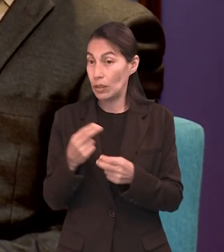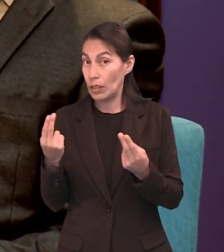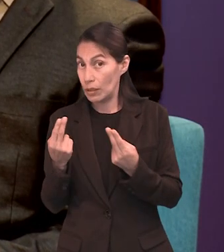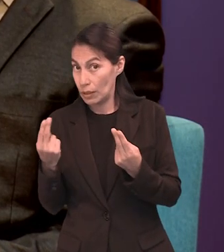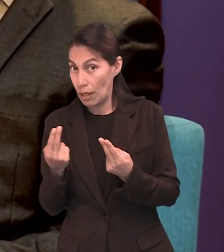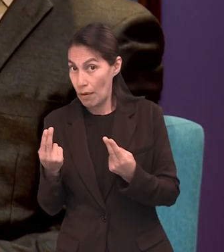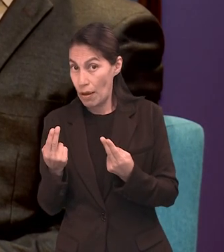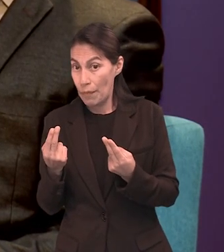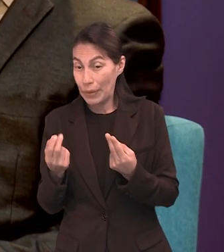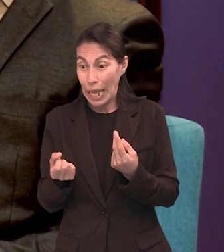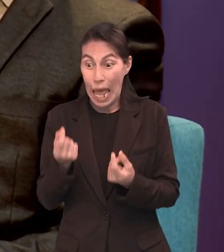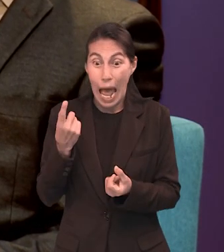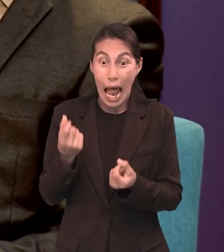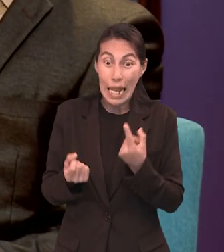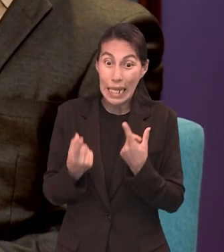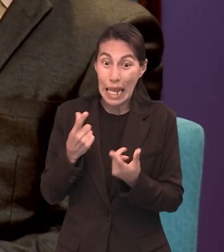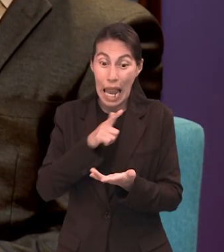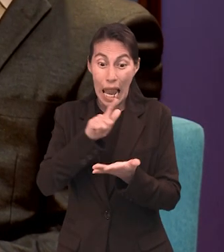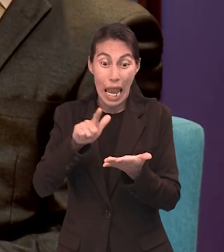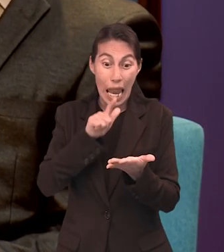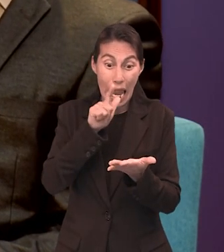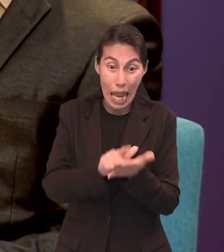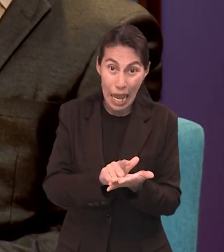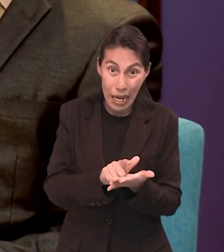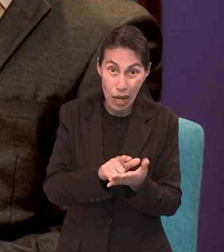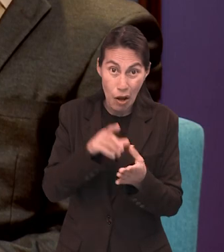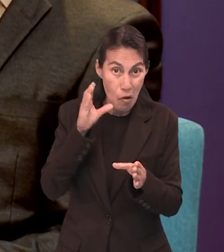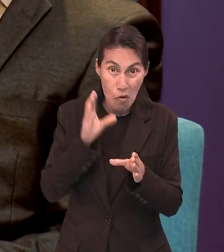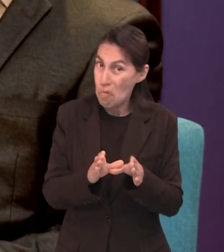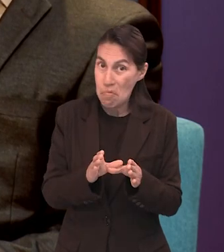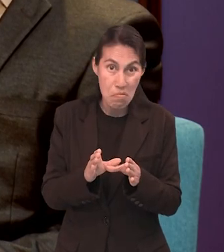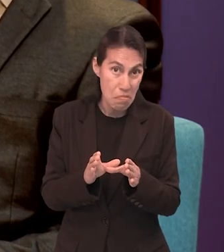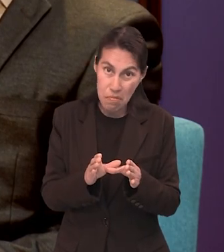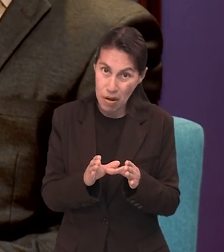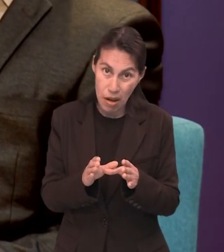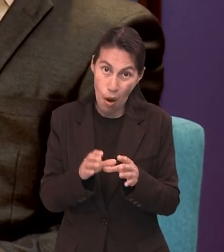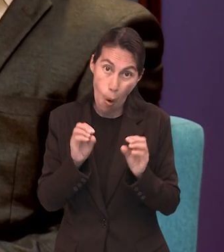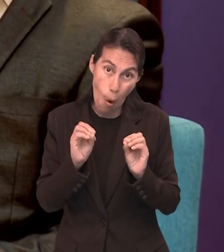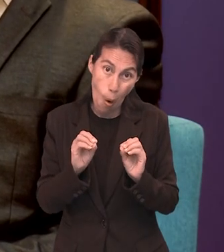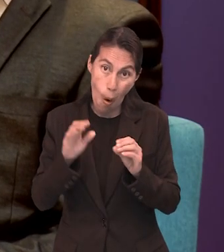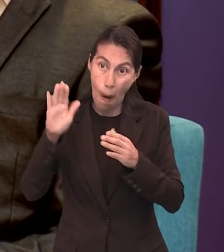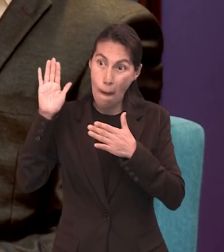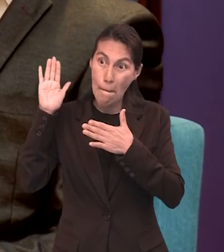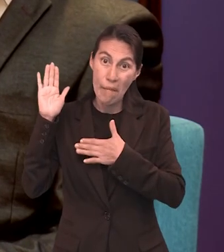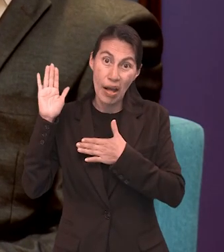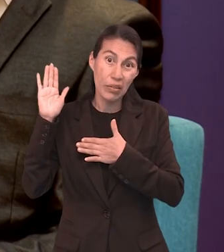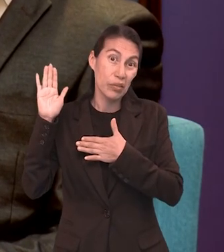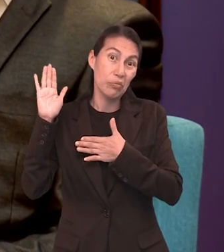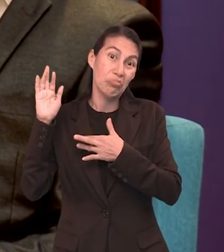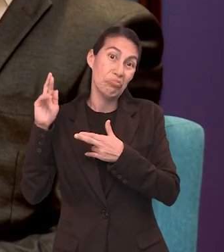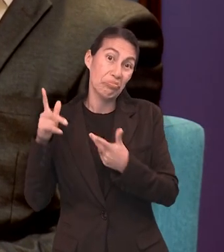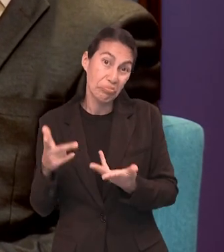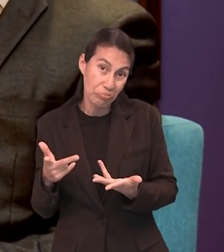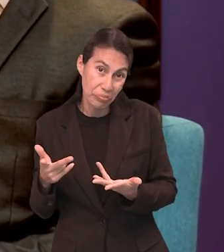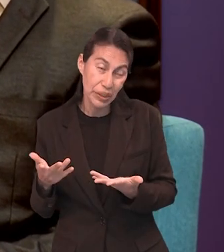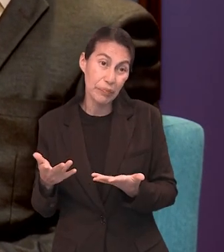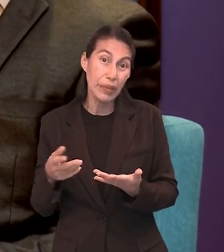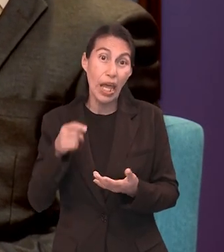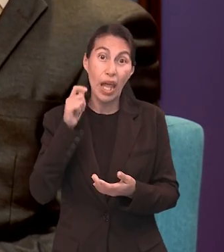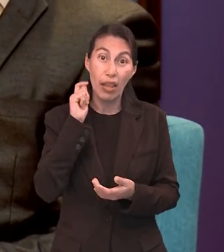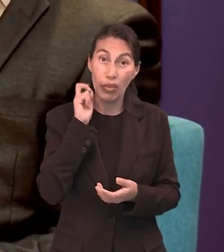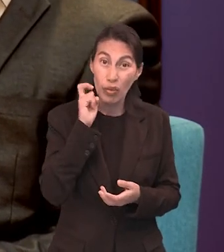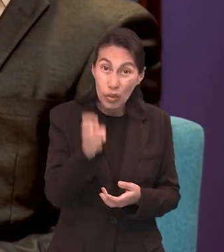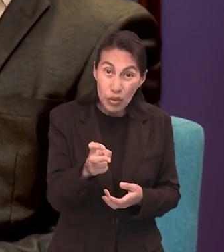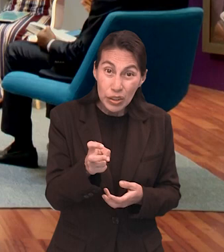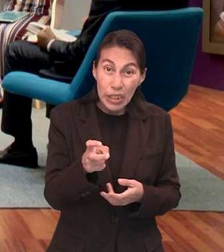quiebra la ley o no cumple el pacto, entonces el pacto exigía la